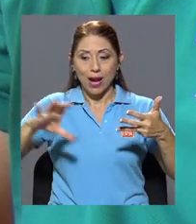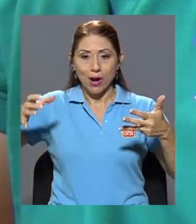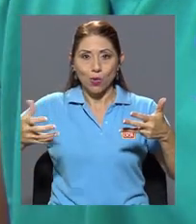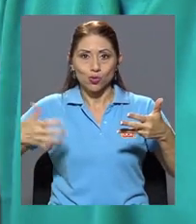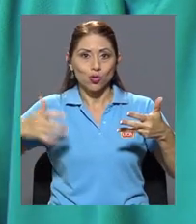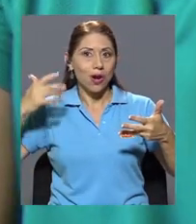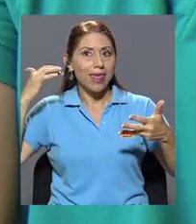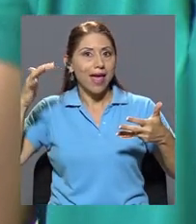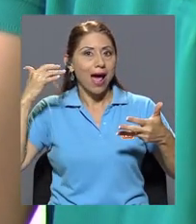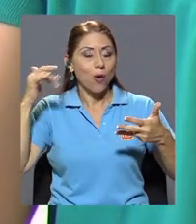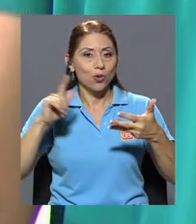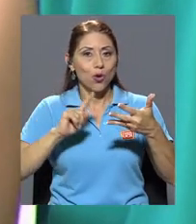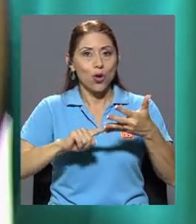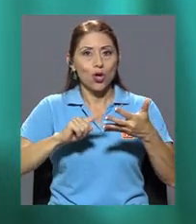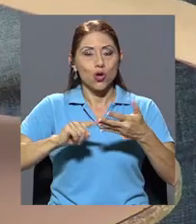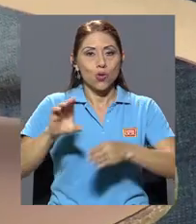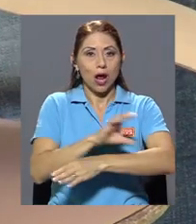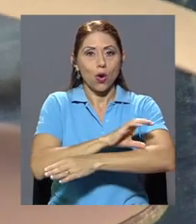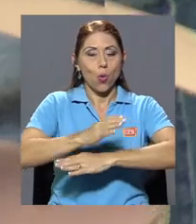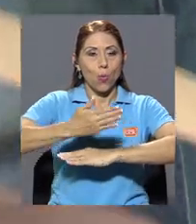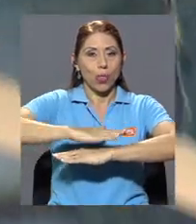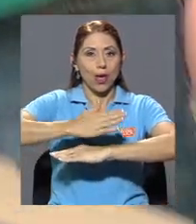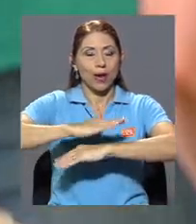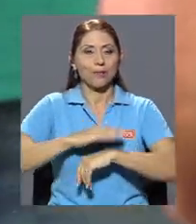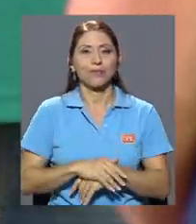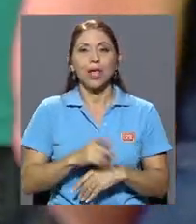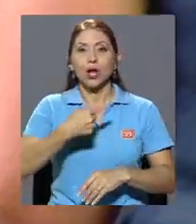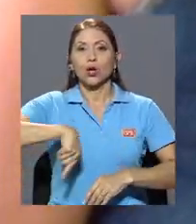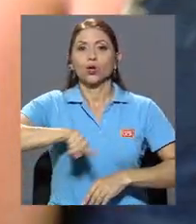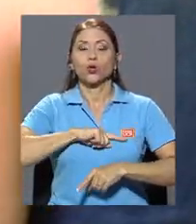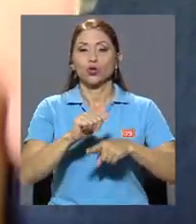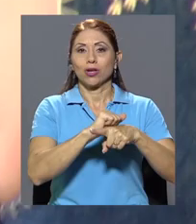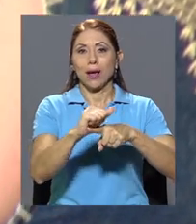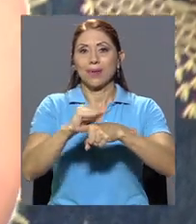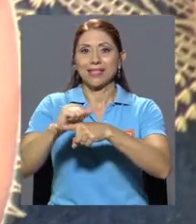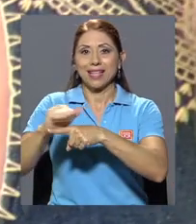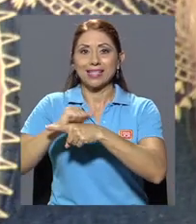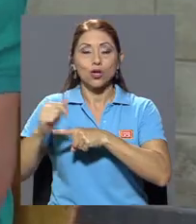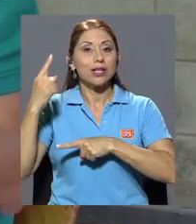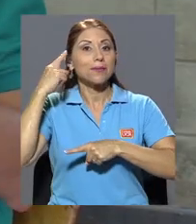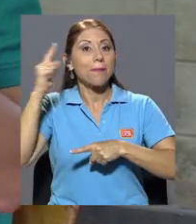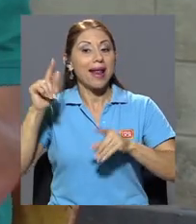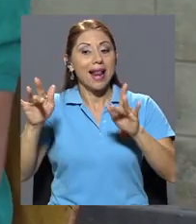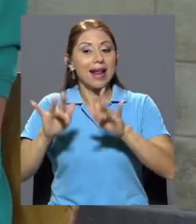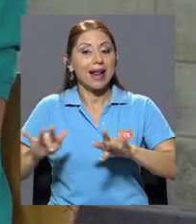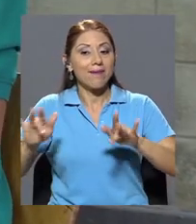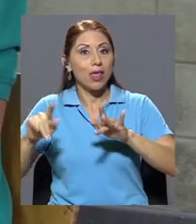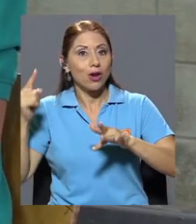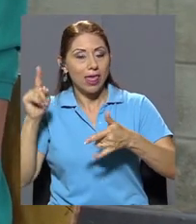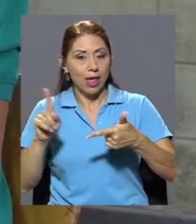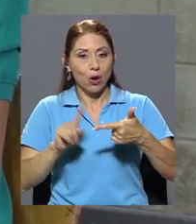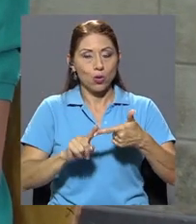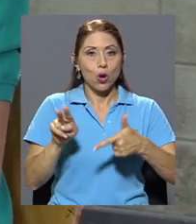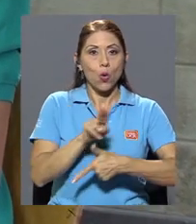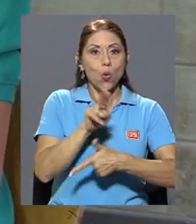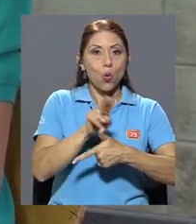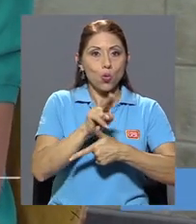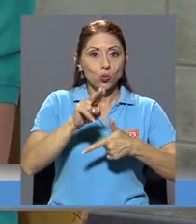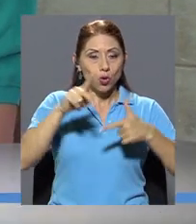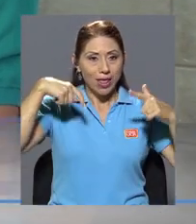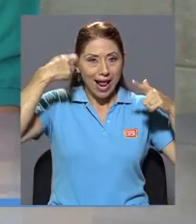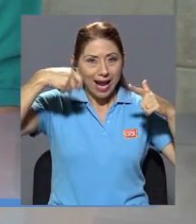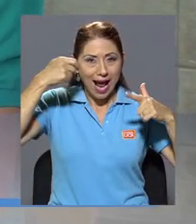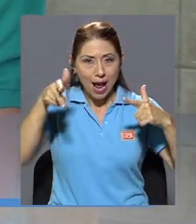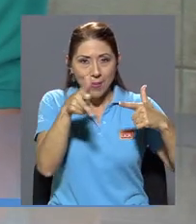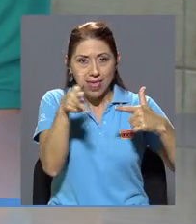computadora portátil. Ofrecemos capacitación en el uso de la grabadora de audio, en el uso de la cámara de video y